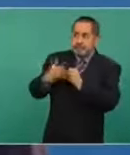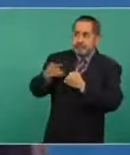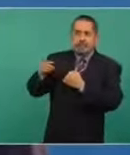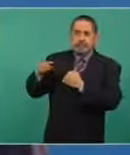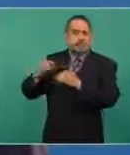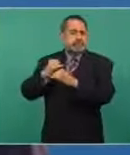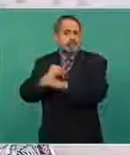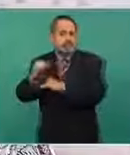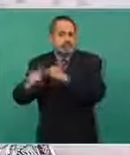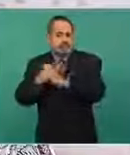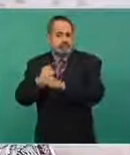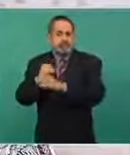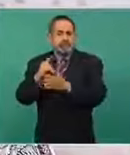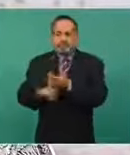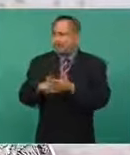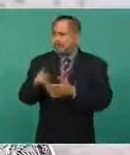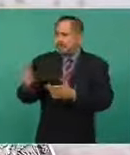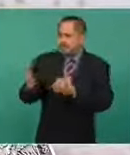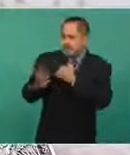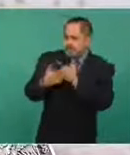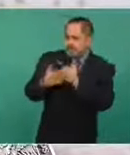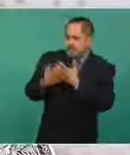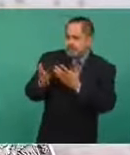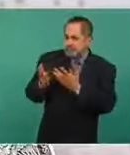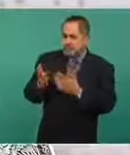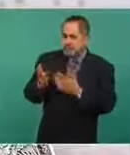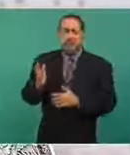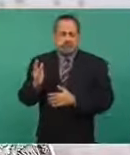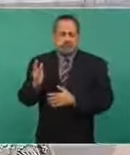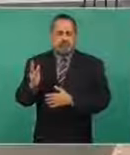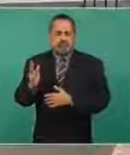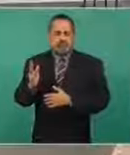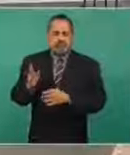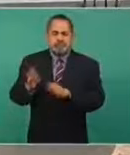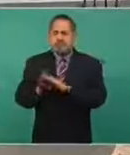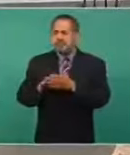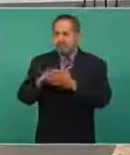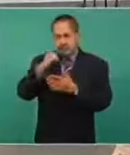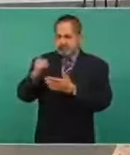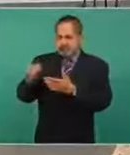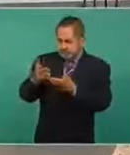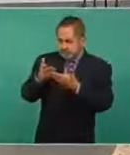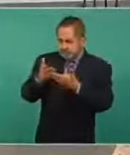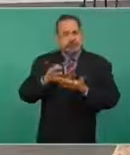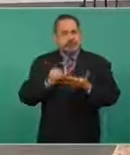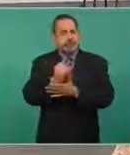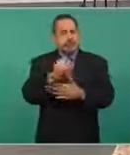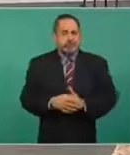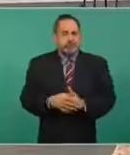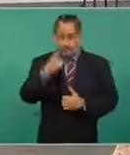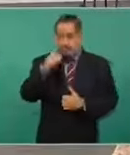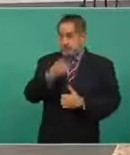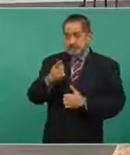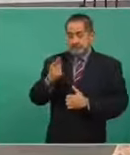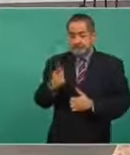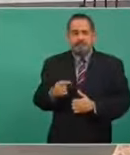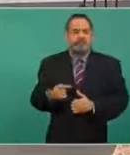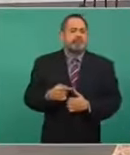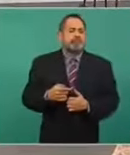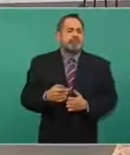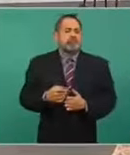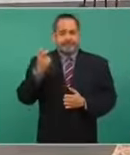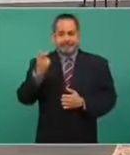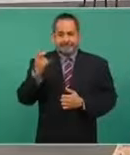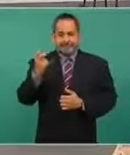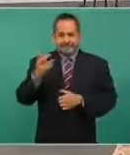agencias internacionales y también nacionales de salud pública. Entonces, si me pasan la primera… Aquí justamente es el punto que